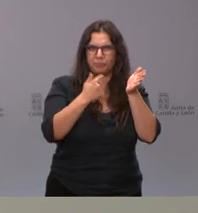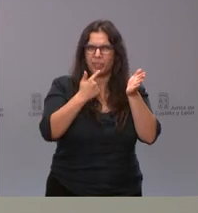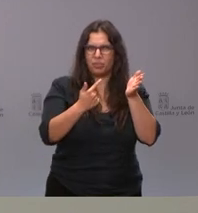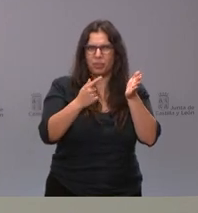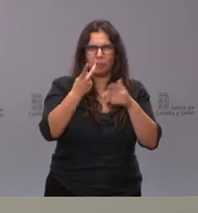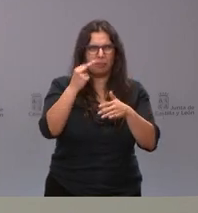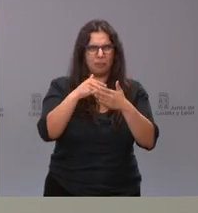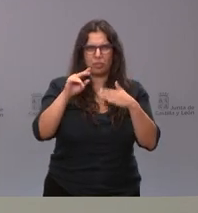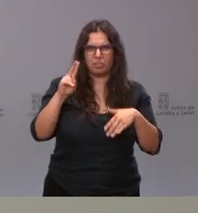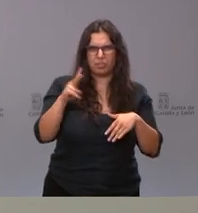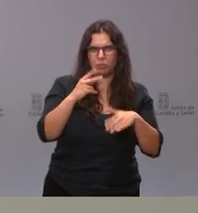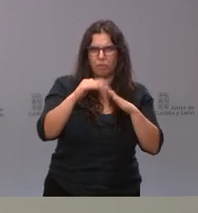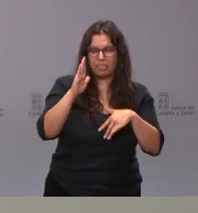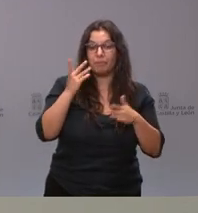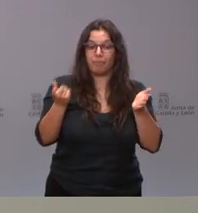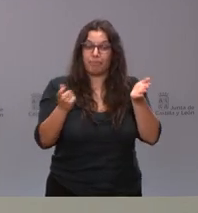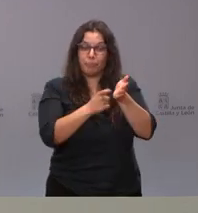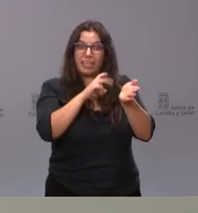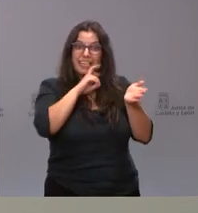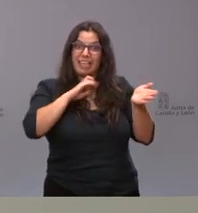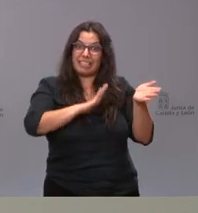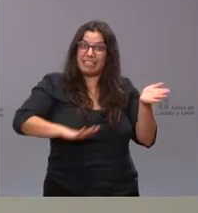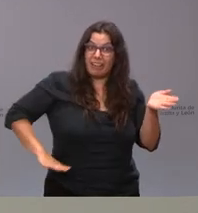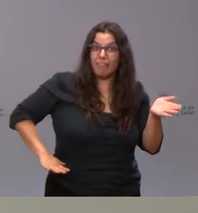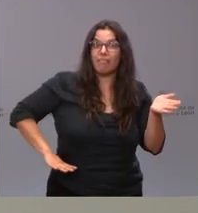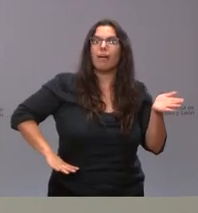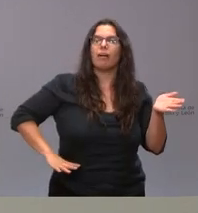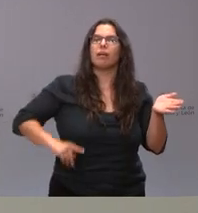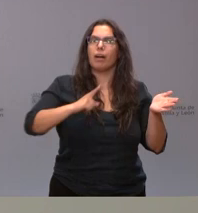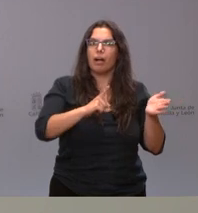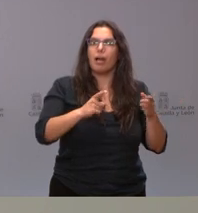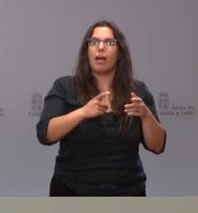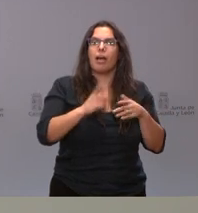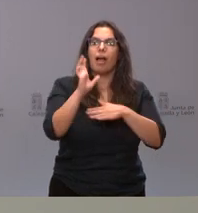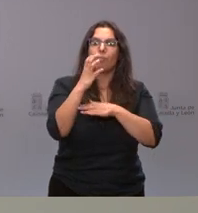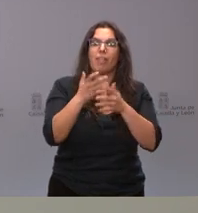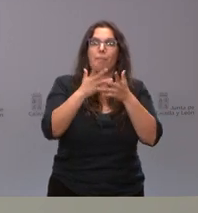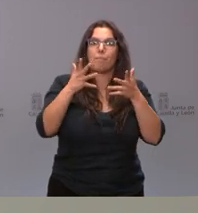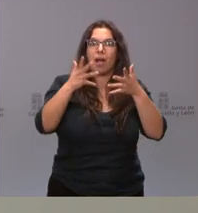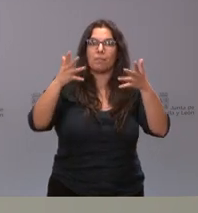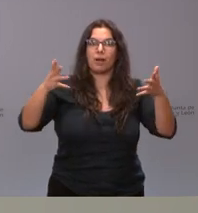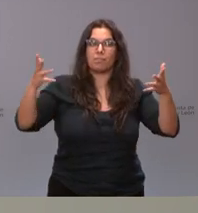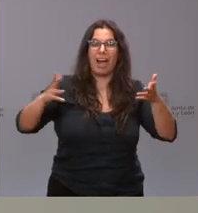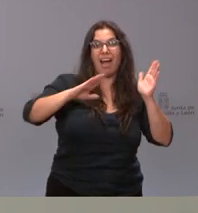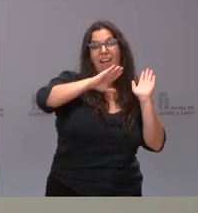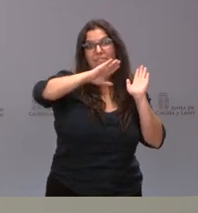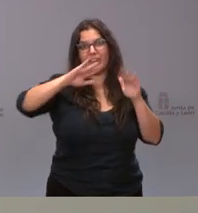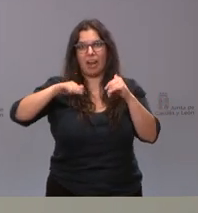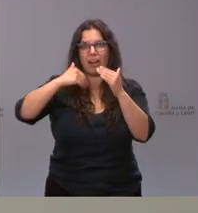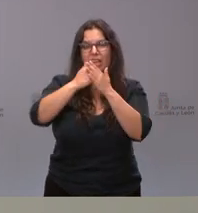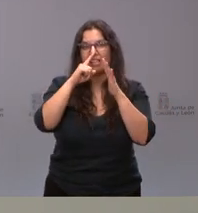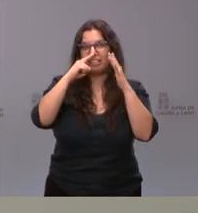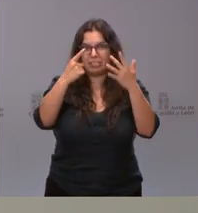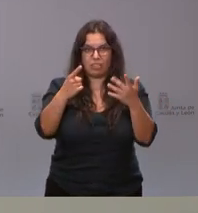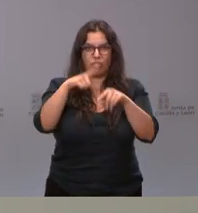20 millones de euros antes, que irá incrementando el número de dispositivos finales que tengamos en función de las